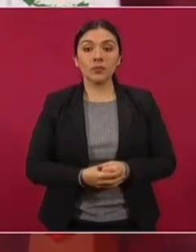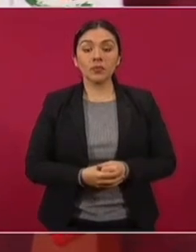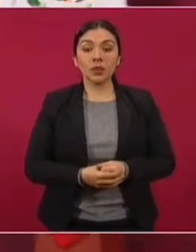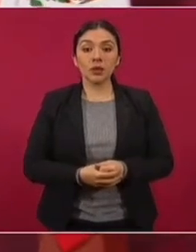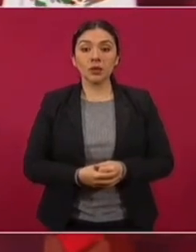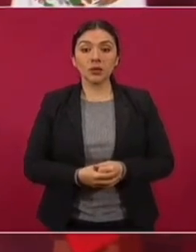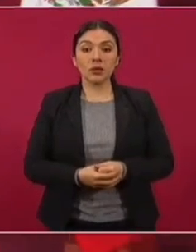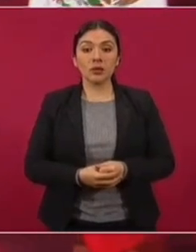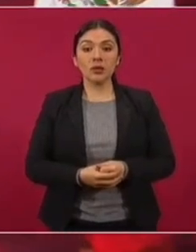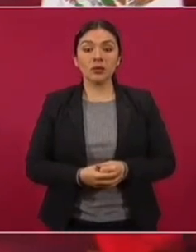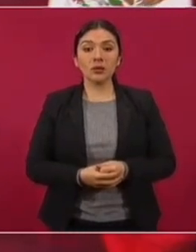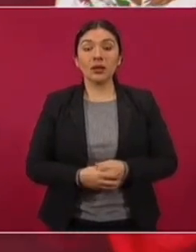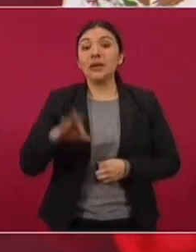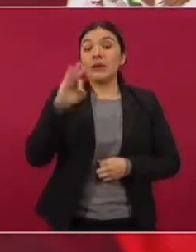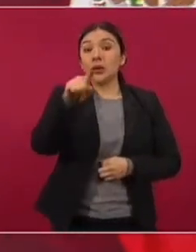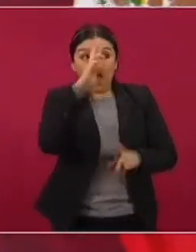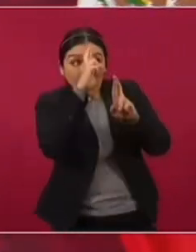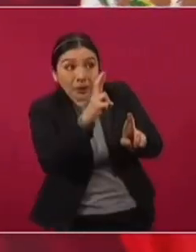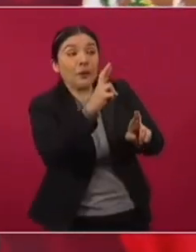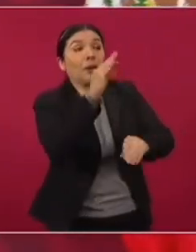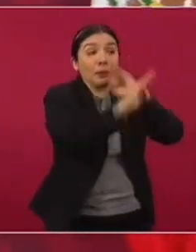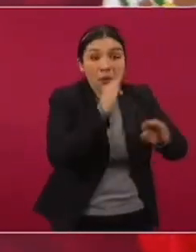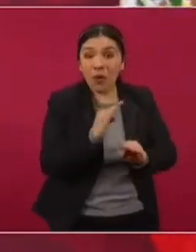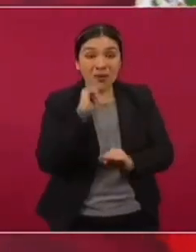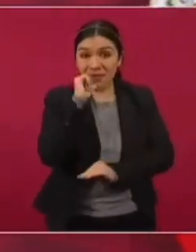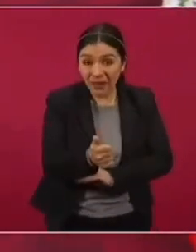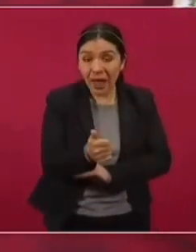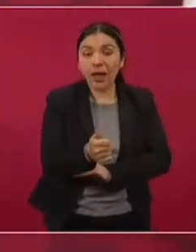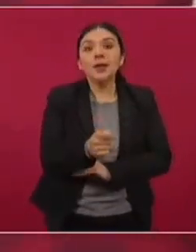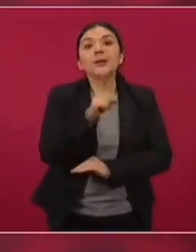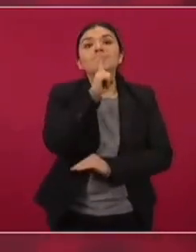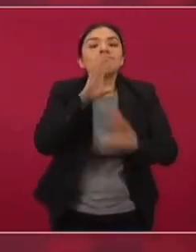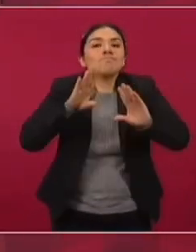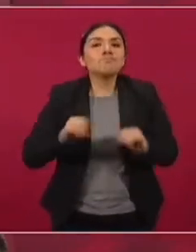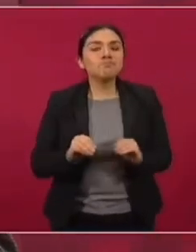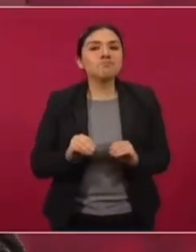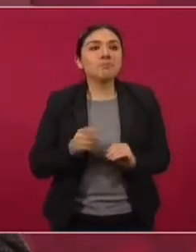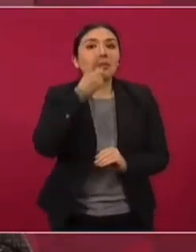Y si no los alaban, no les queman incienso, se quedan callados.